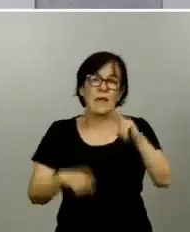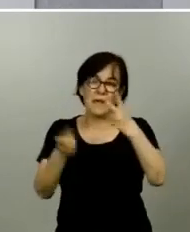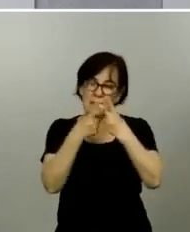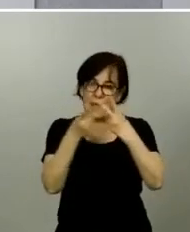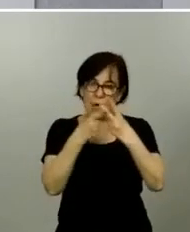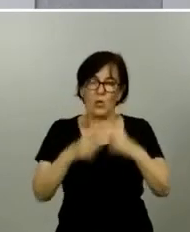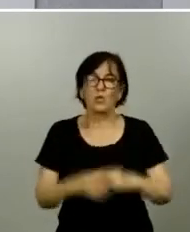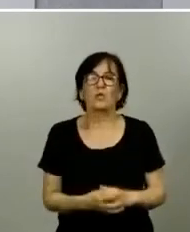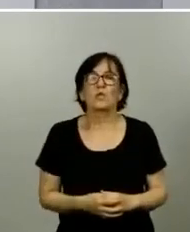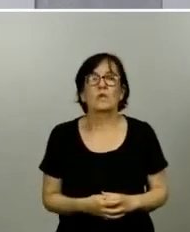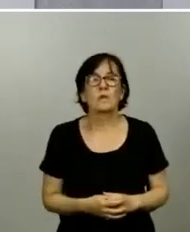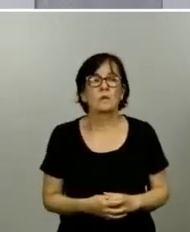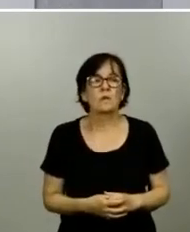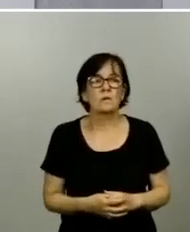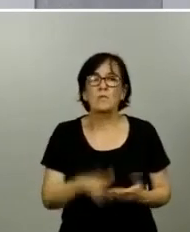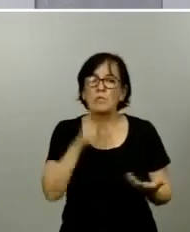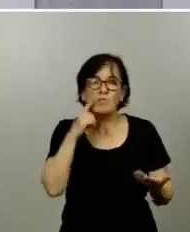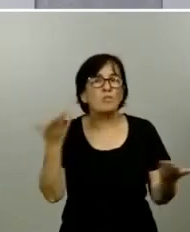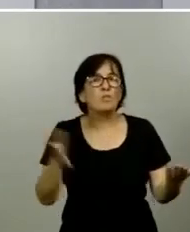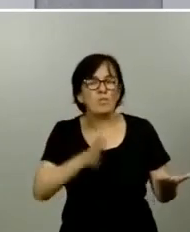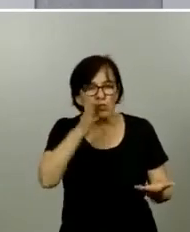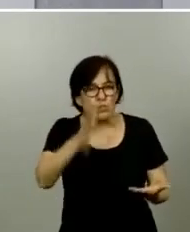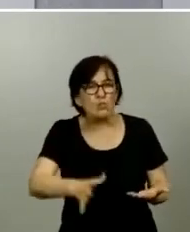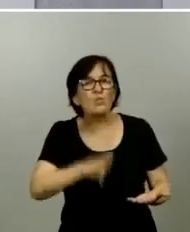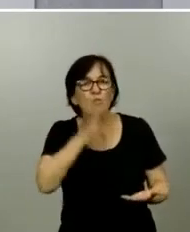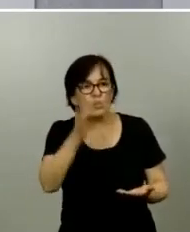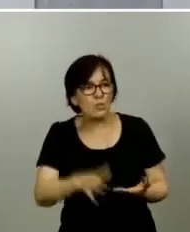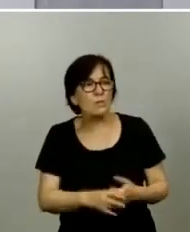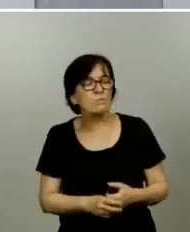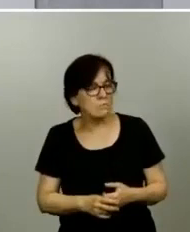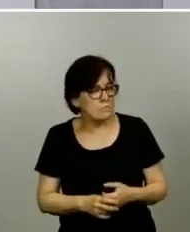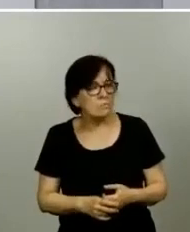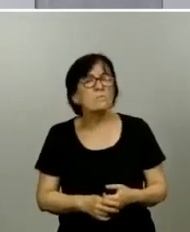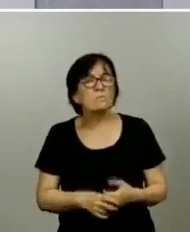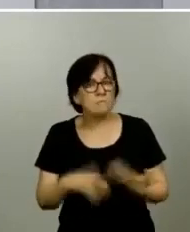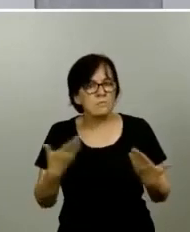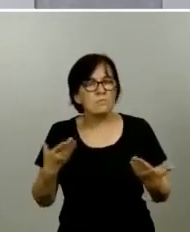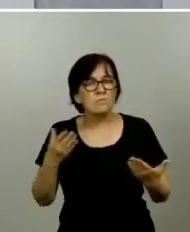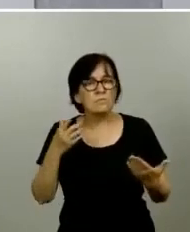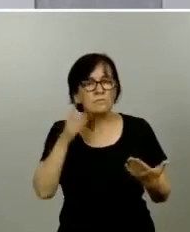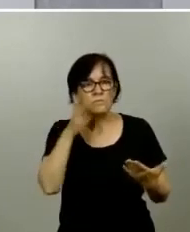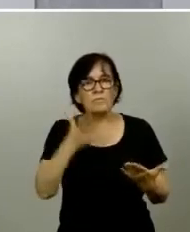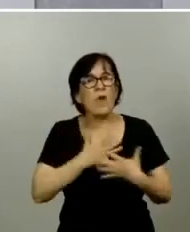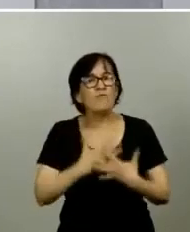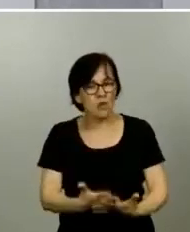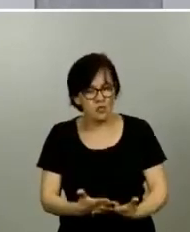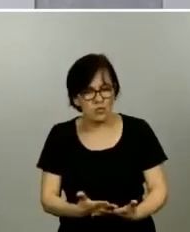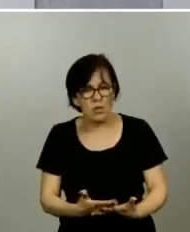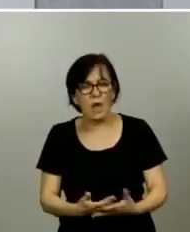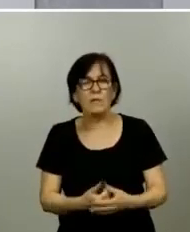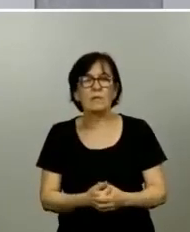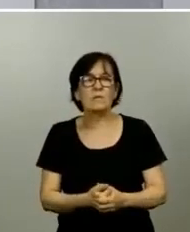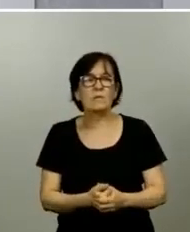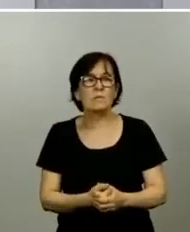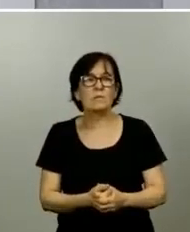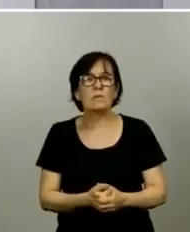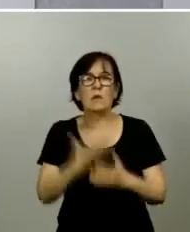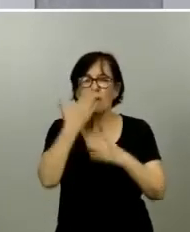es muy elogiable y hay que poner en relieve la voluntad y la actitud